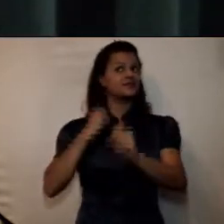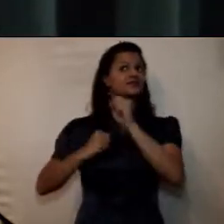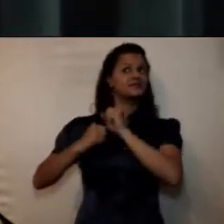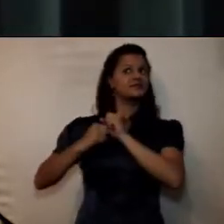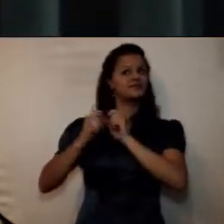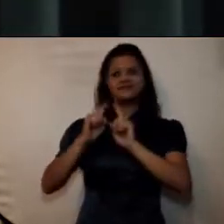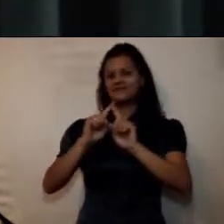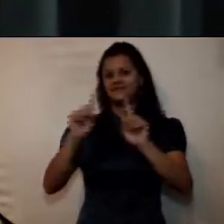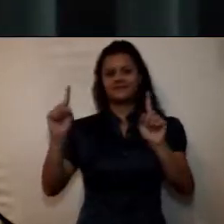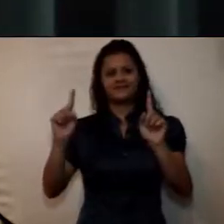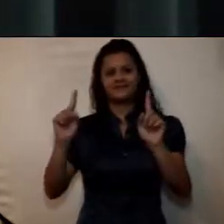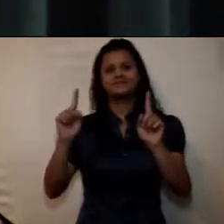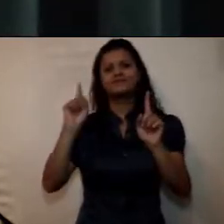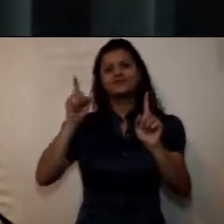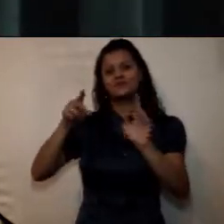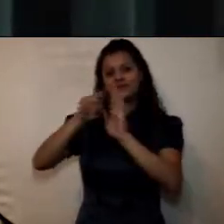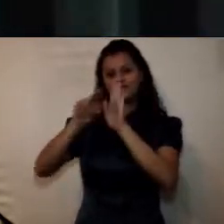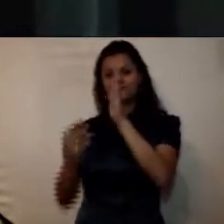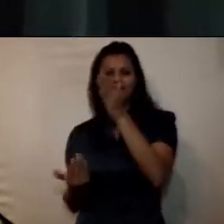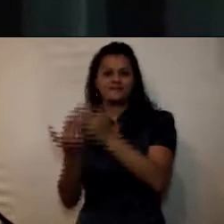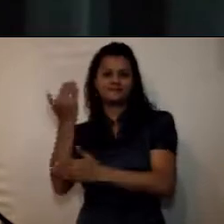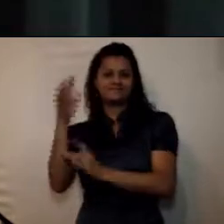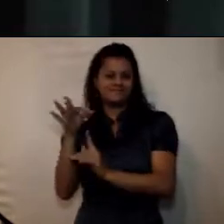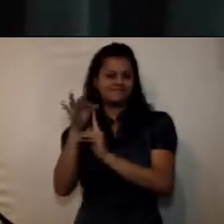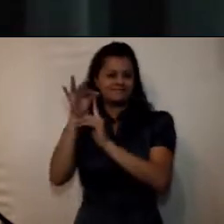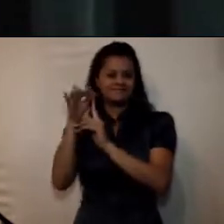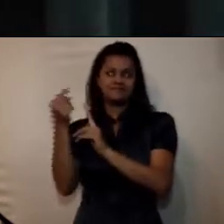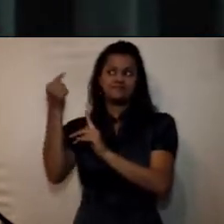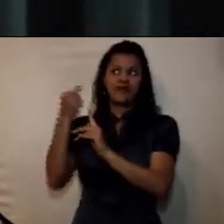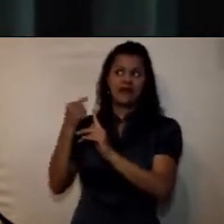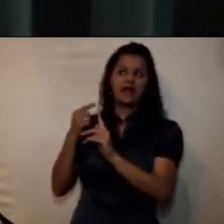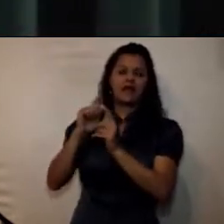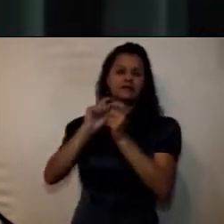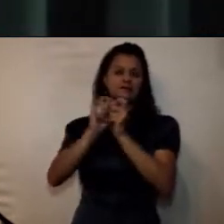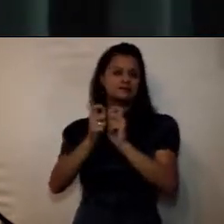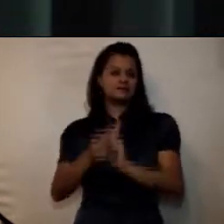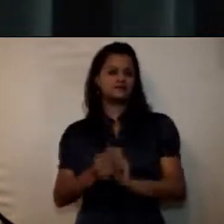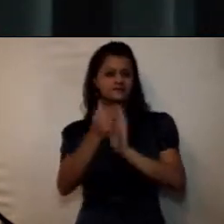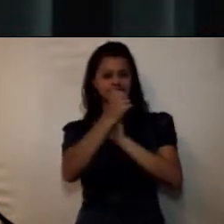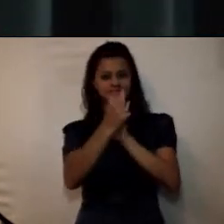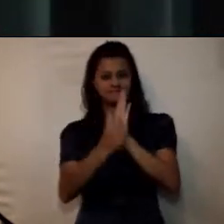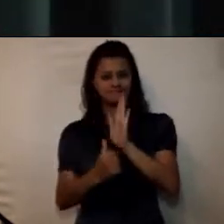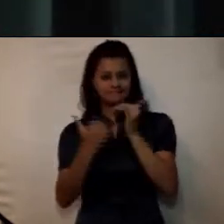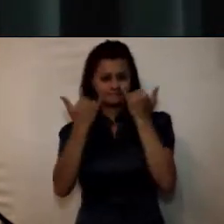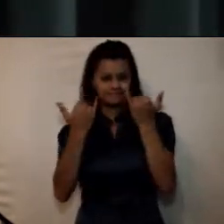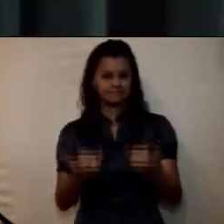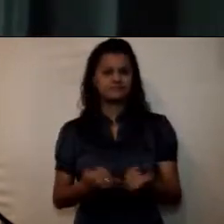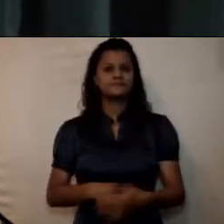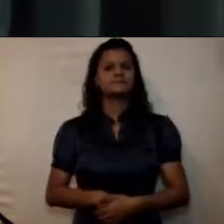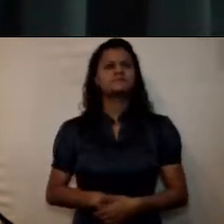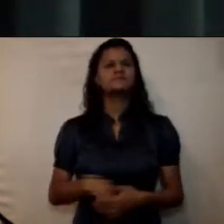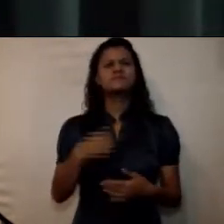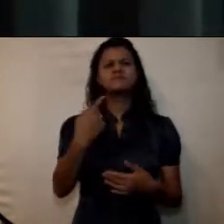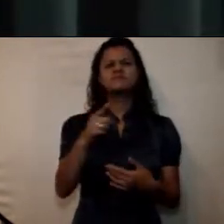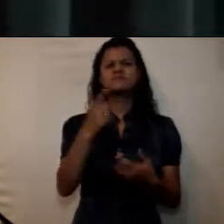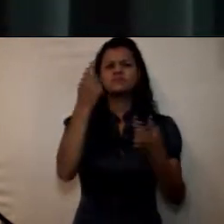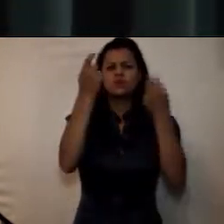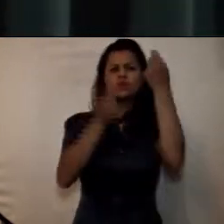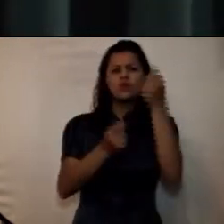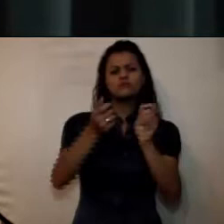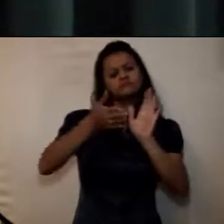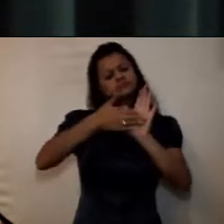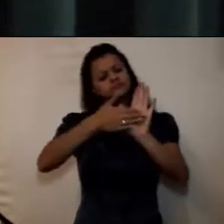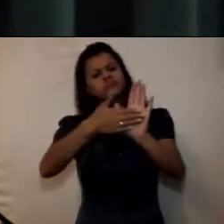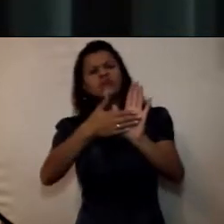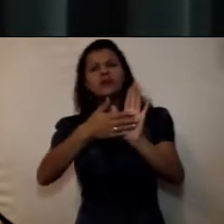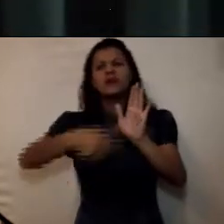cuenta el cumplimiento de esta normativa especial. ¿Qué es la rendición de cuentas? La rendición de cuentas a la ciudadanía es el